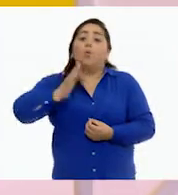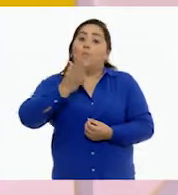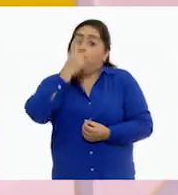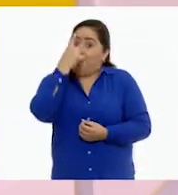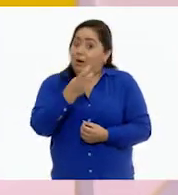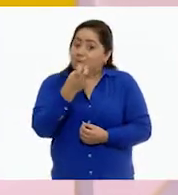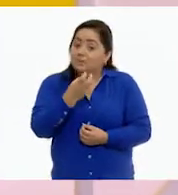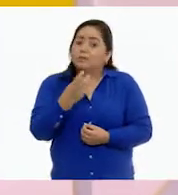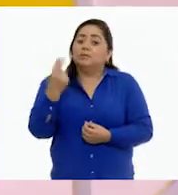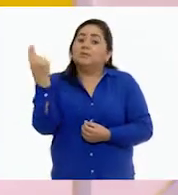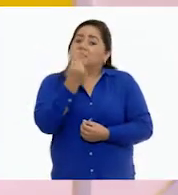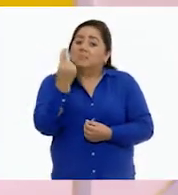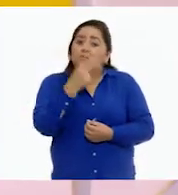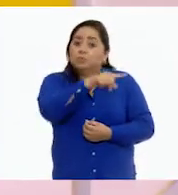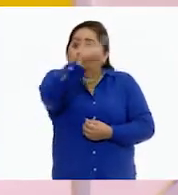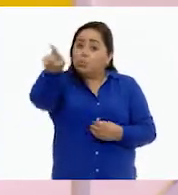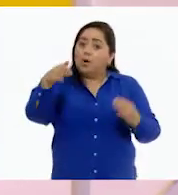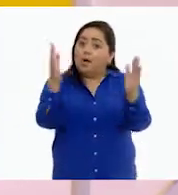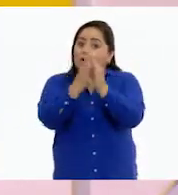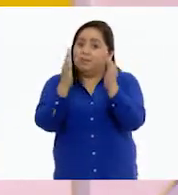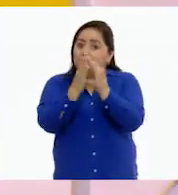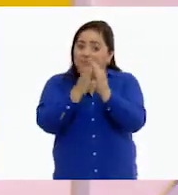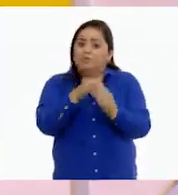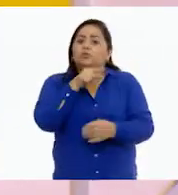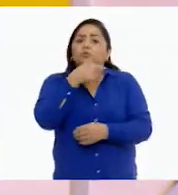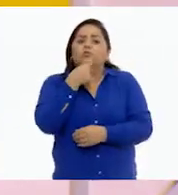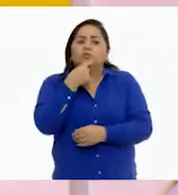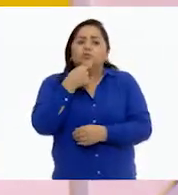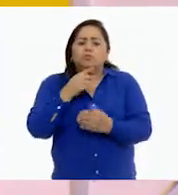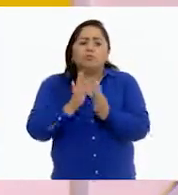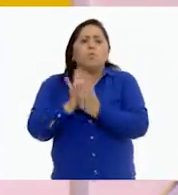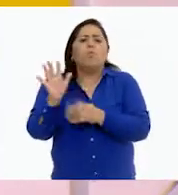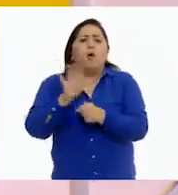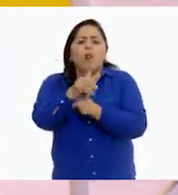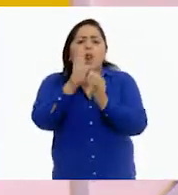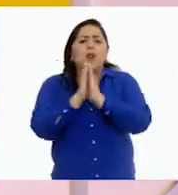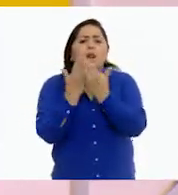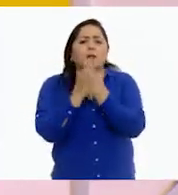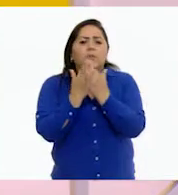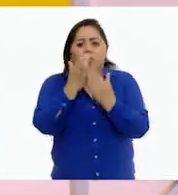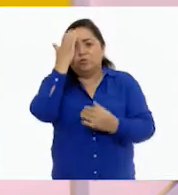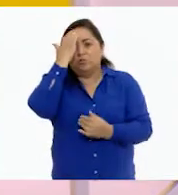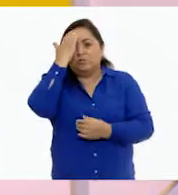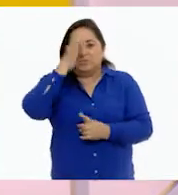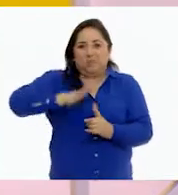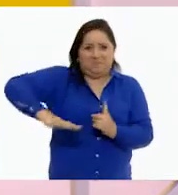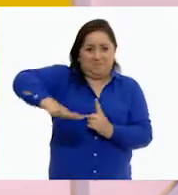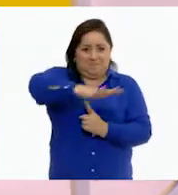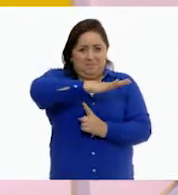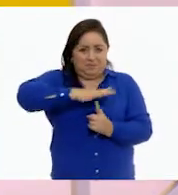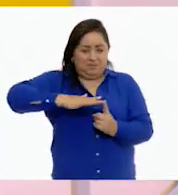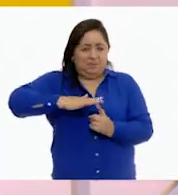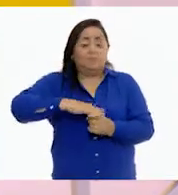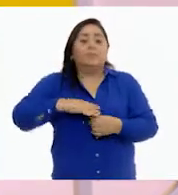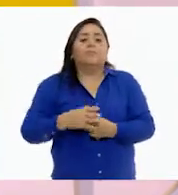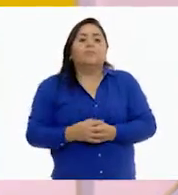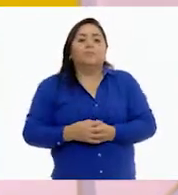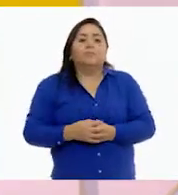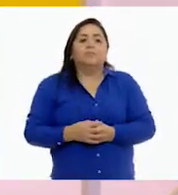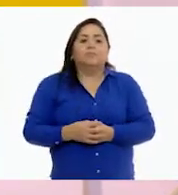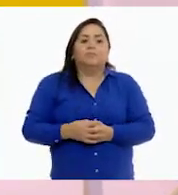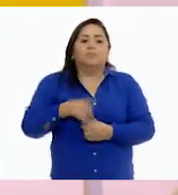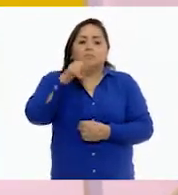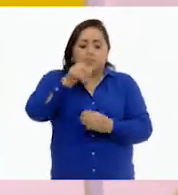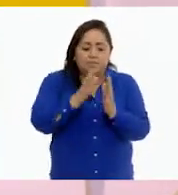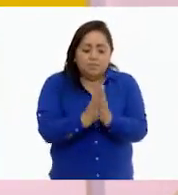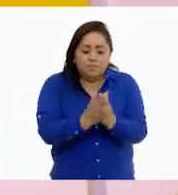ello voy a necesitar que en casita nuestros pequeñitos tengan a la mano su libro de conocimiento del medio. Y lo